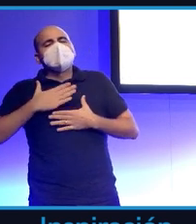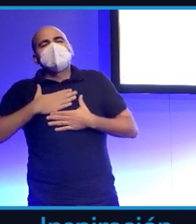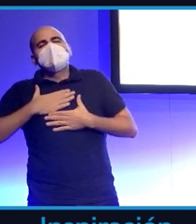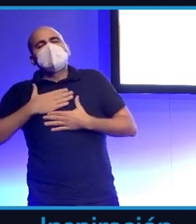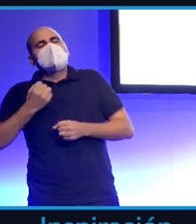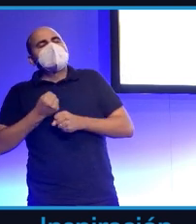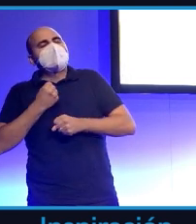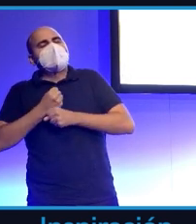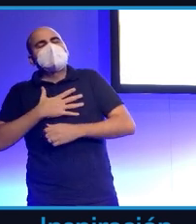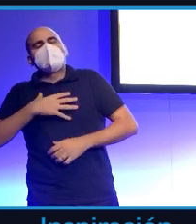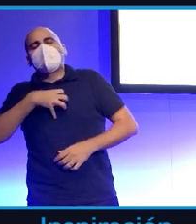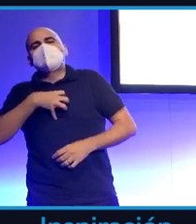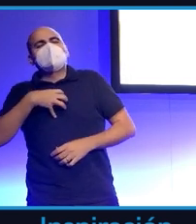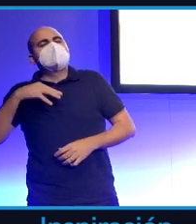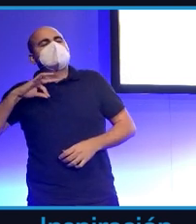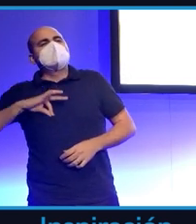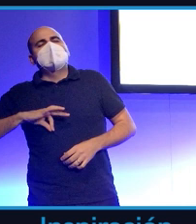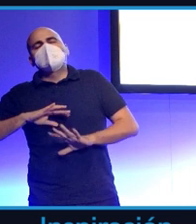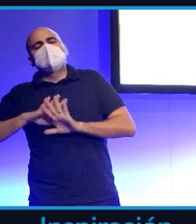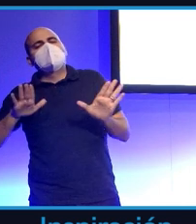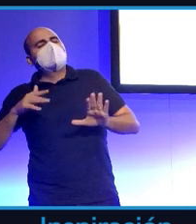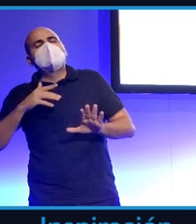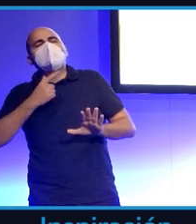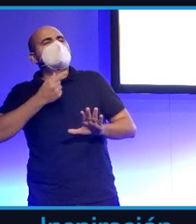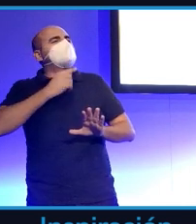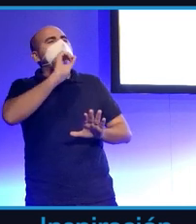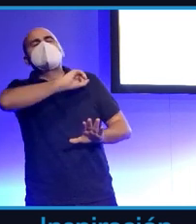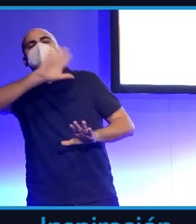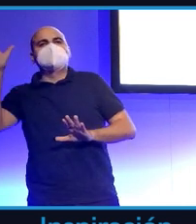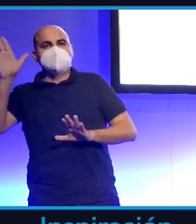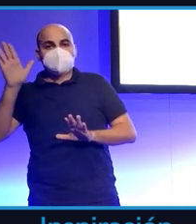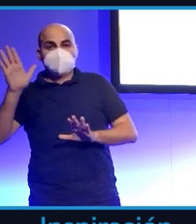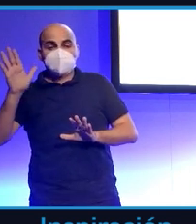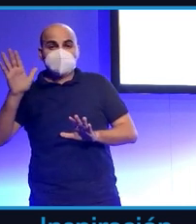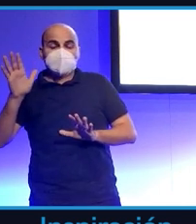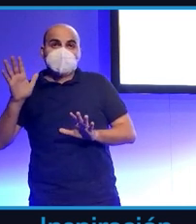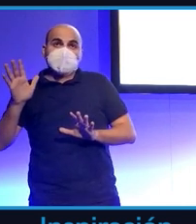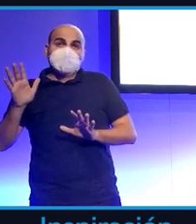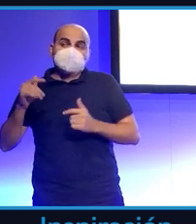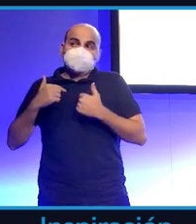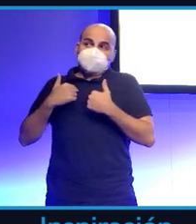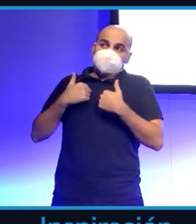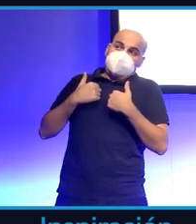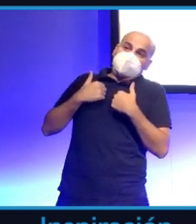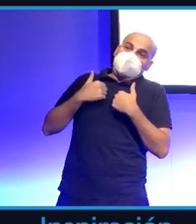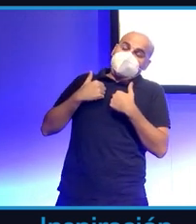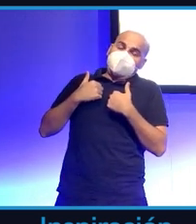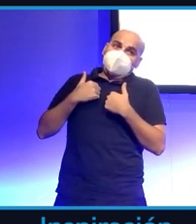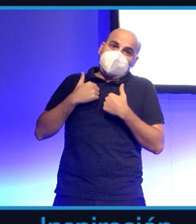vida. Esto quizá no se debería poder decir, pero yo lo digo. Conozco a muchos